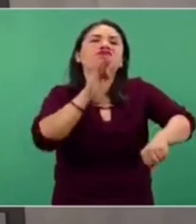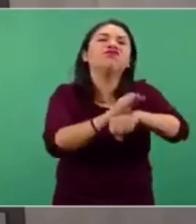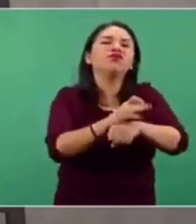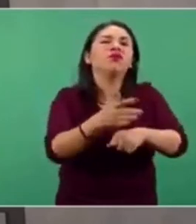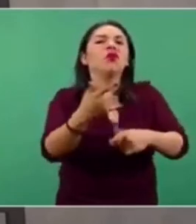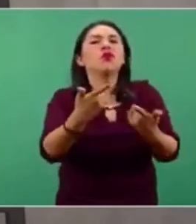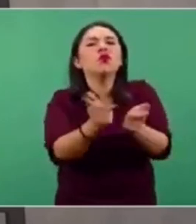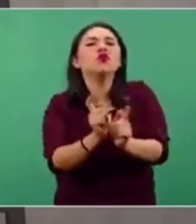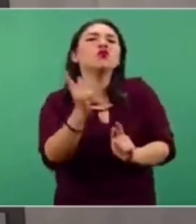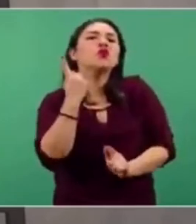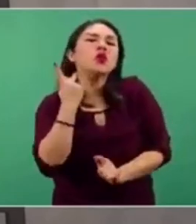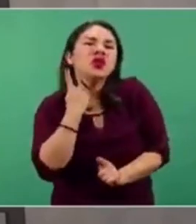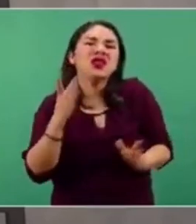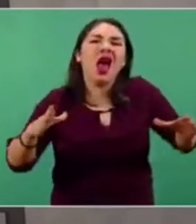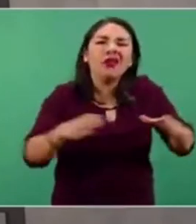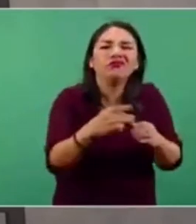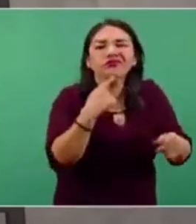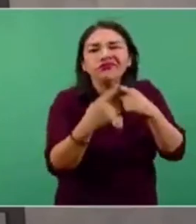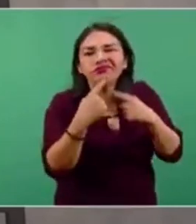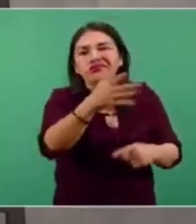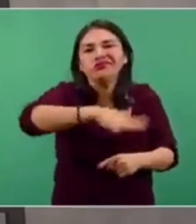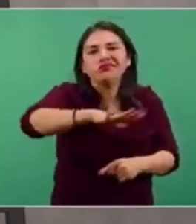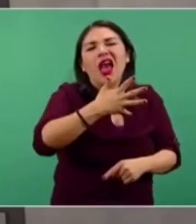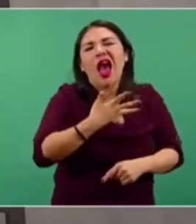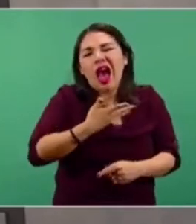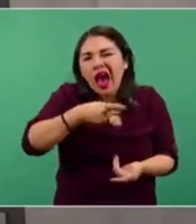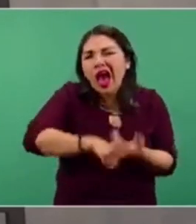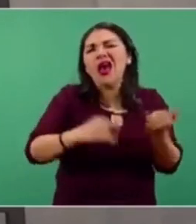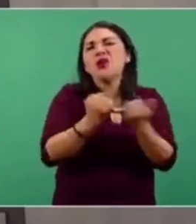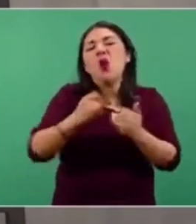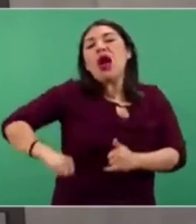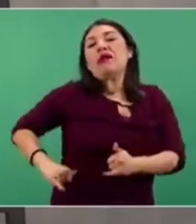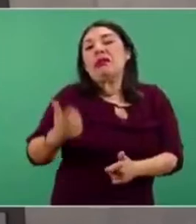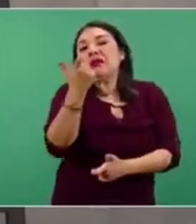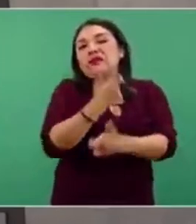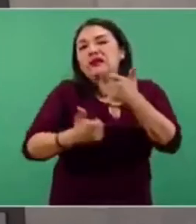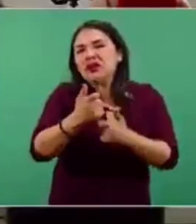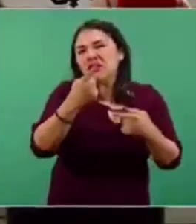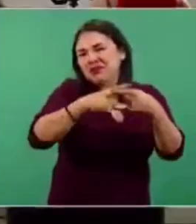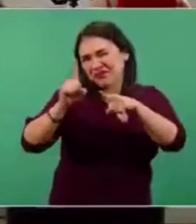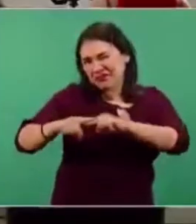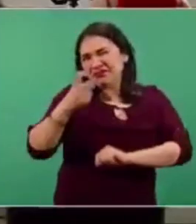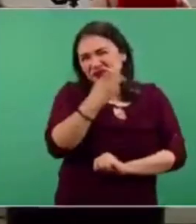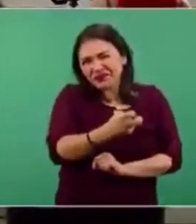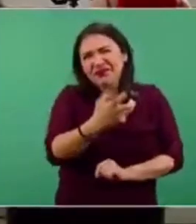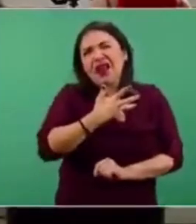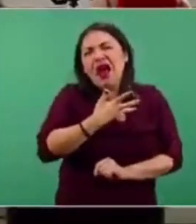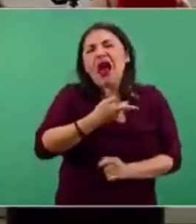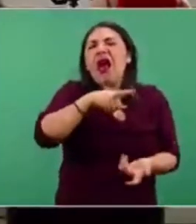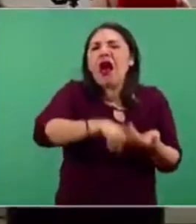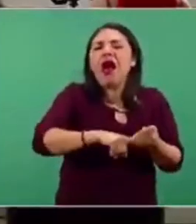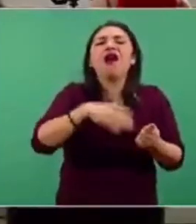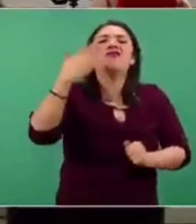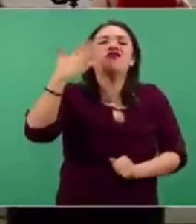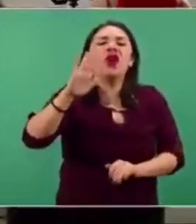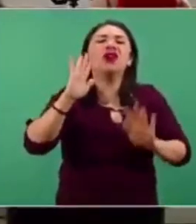de interés, sobre todo de algunos grupos de interés económico, que han sufrido